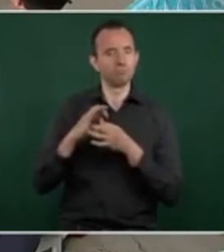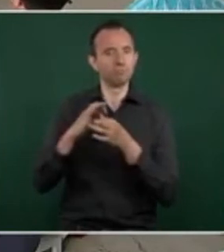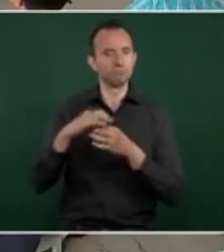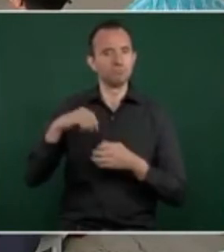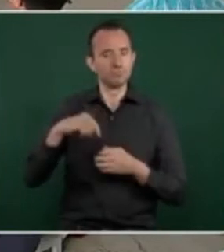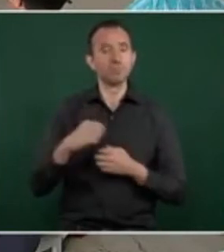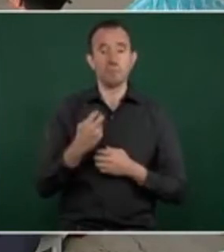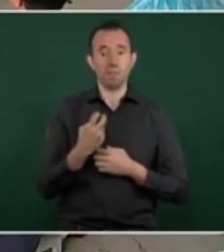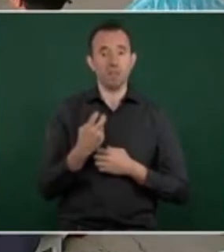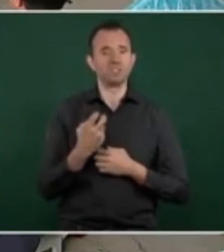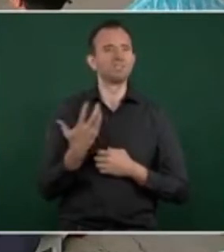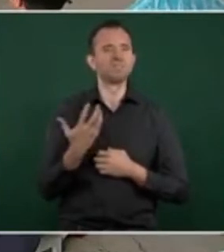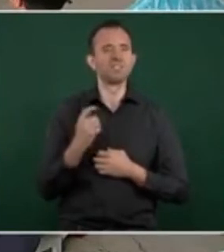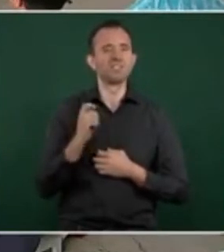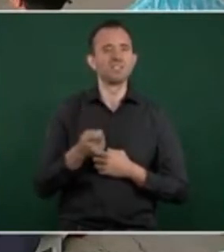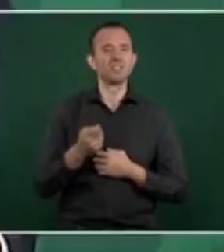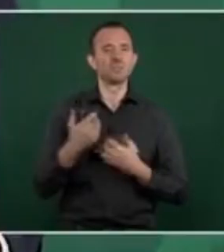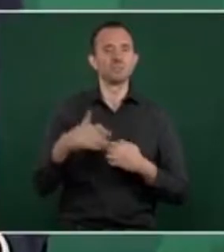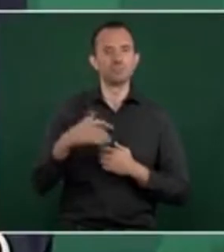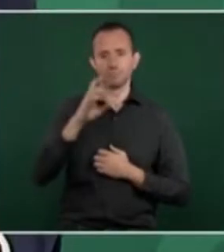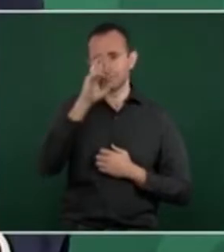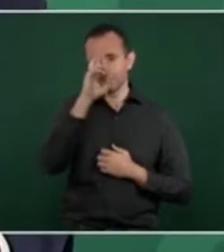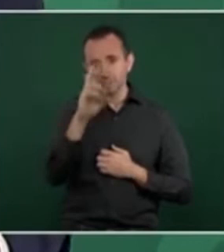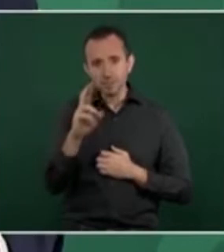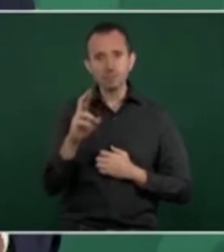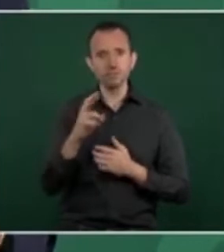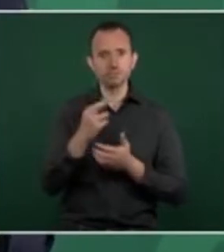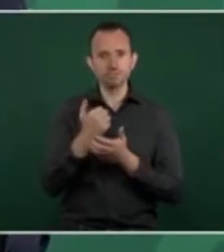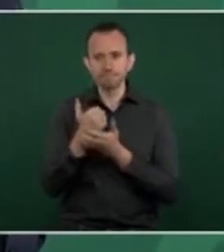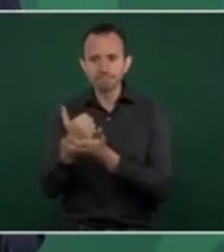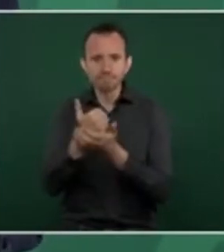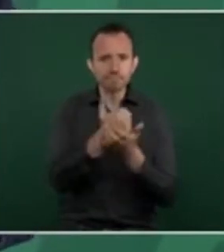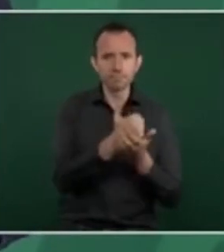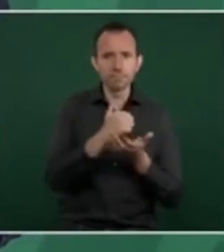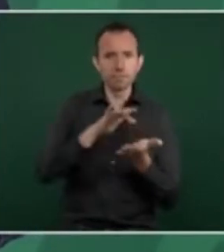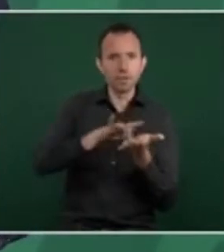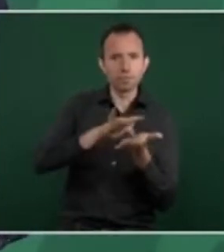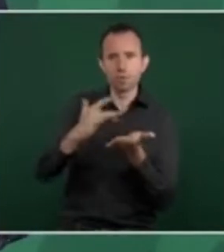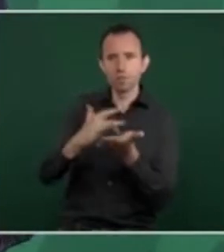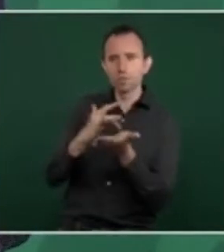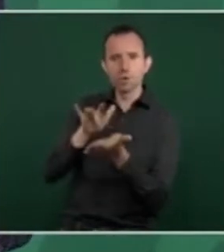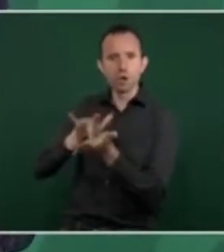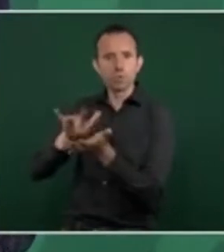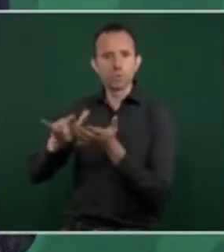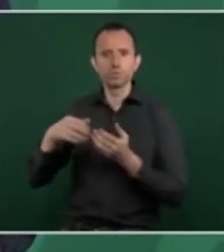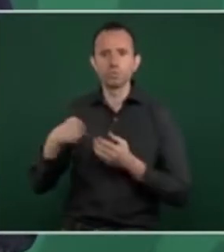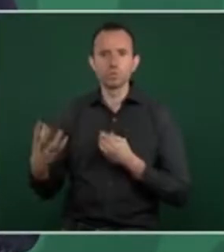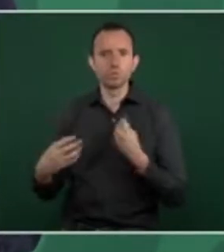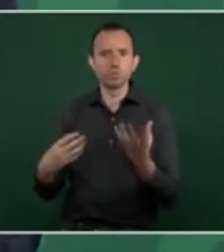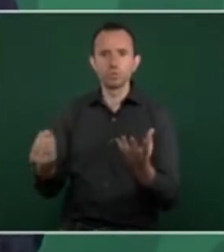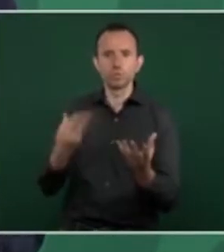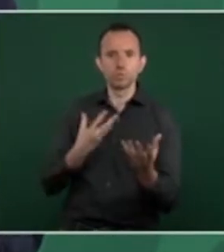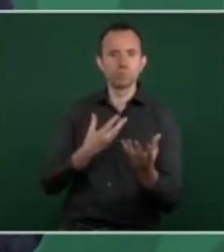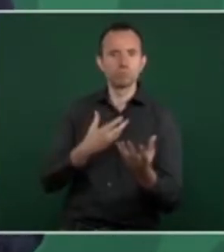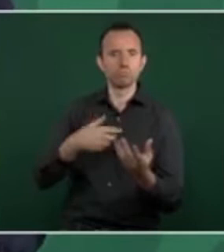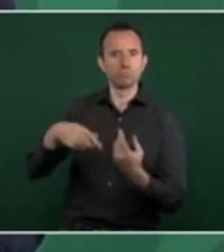solidaridad. Entonces, en otras partes puede ser que